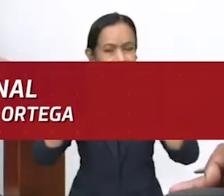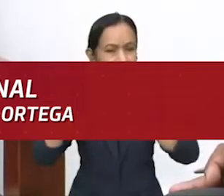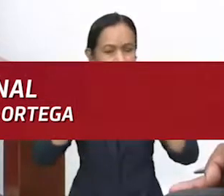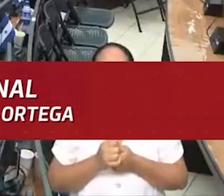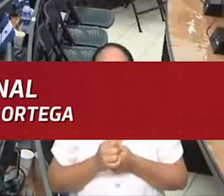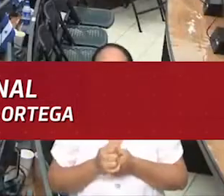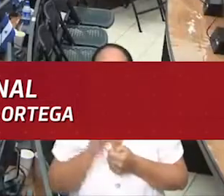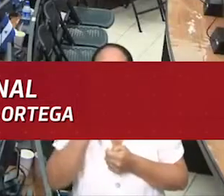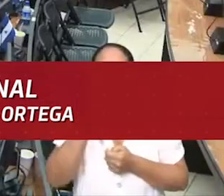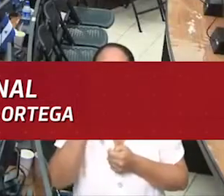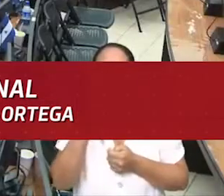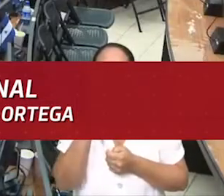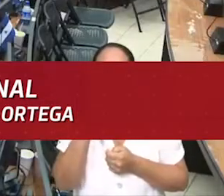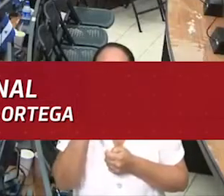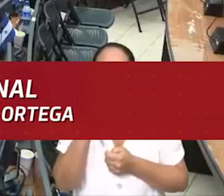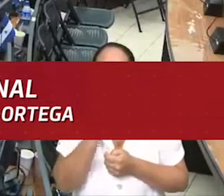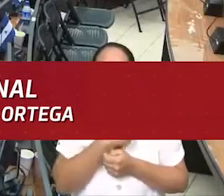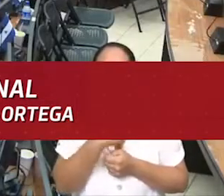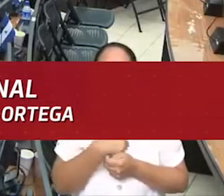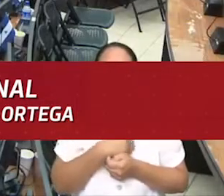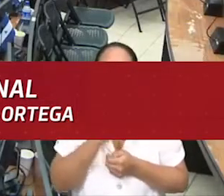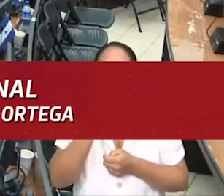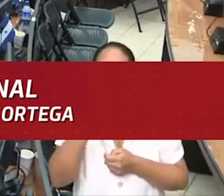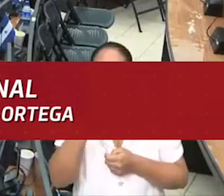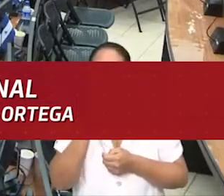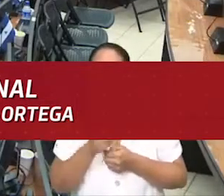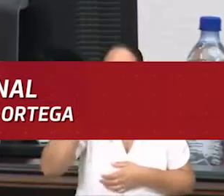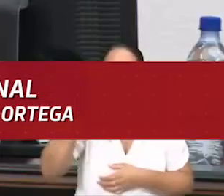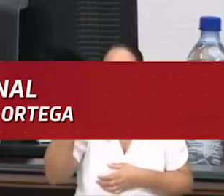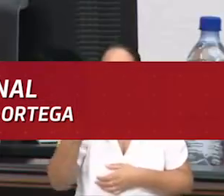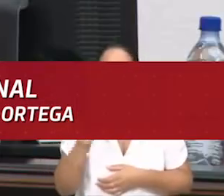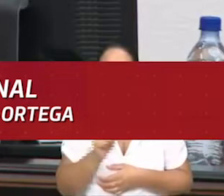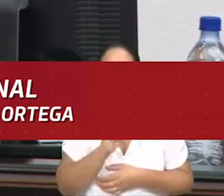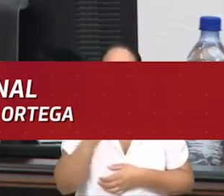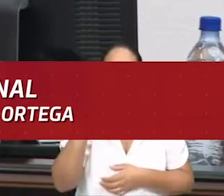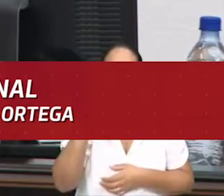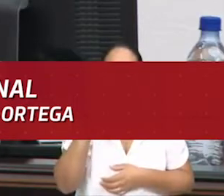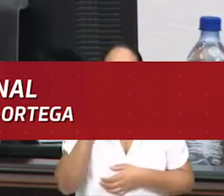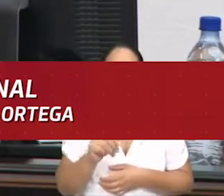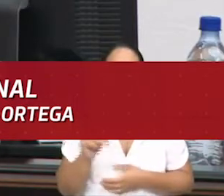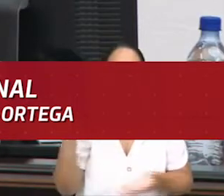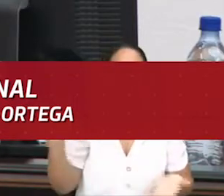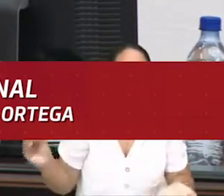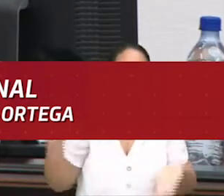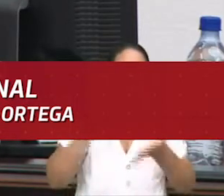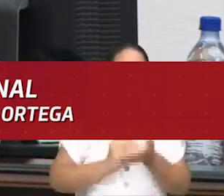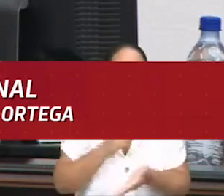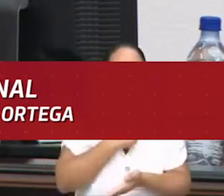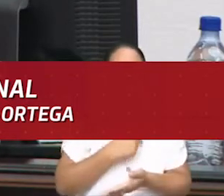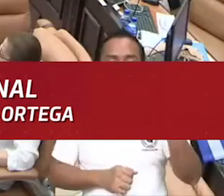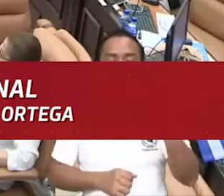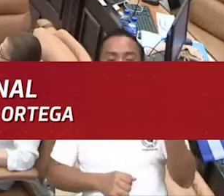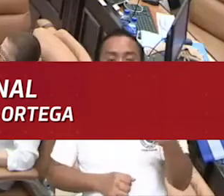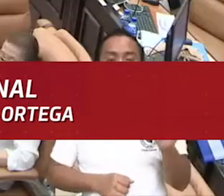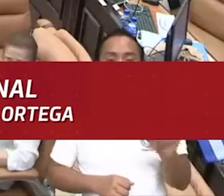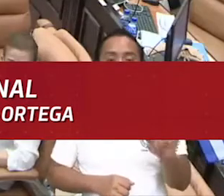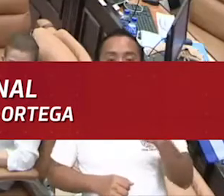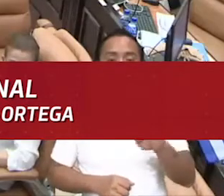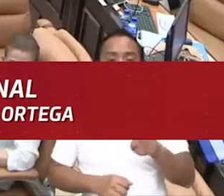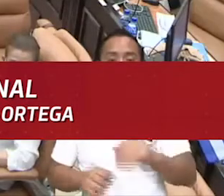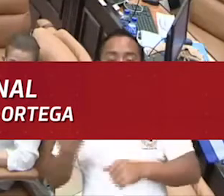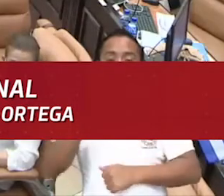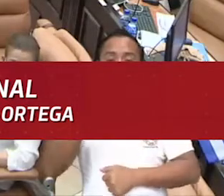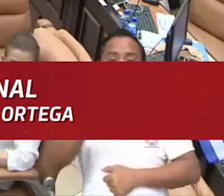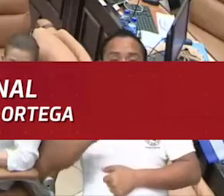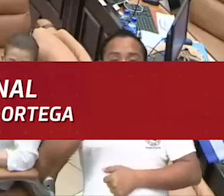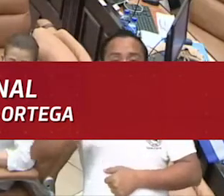escondiendo nada. Hasta el 2 de junio se han cancelado 350 ONGs durante el 2022. Solo en el mes de mayo